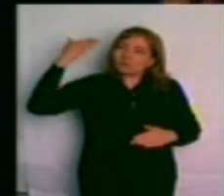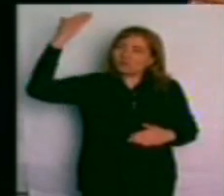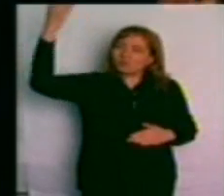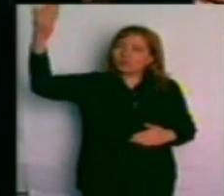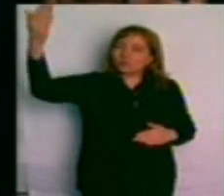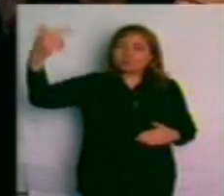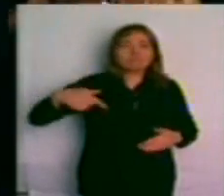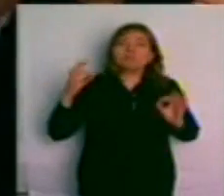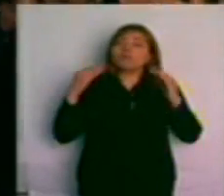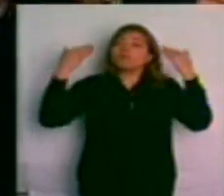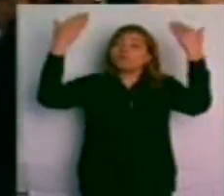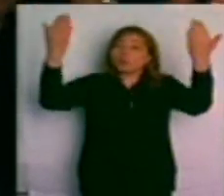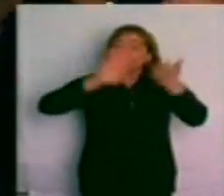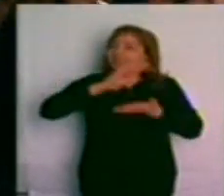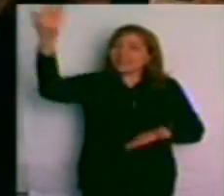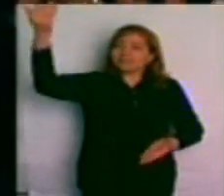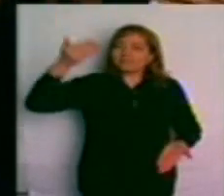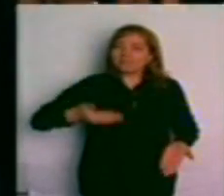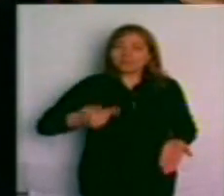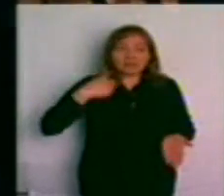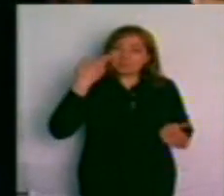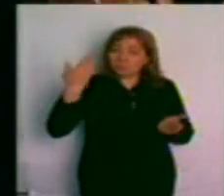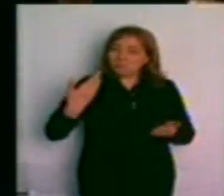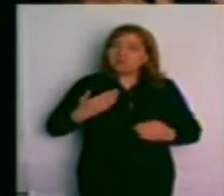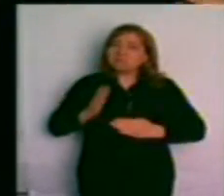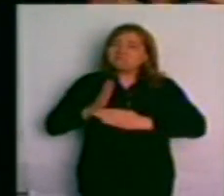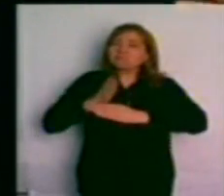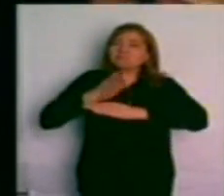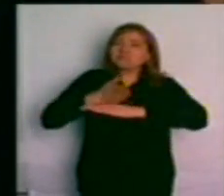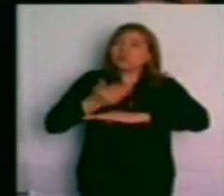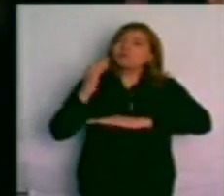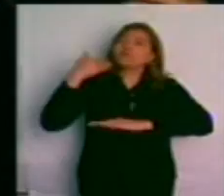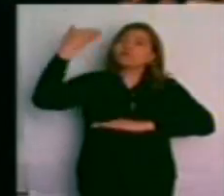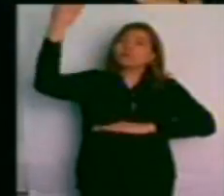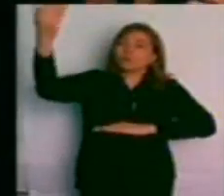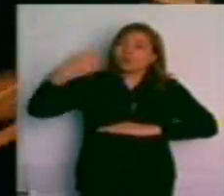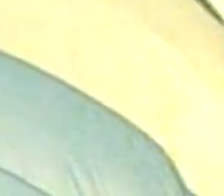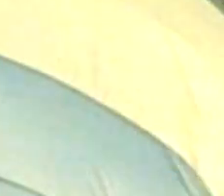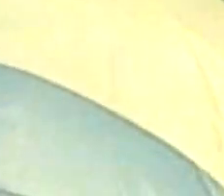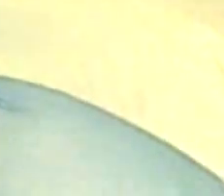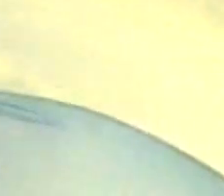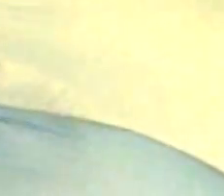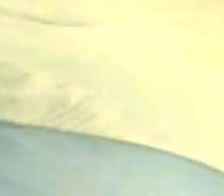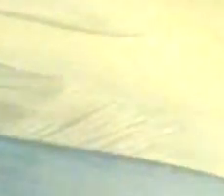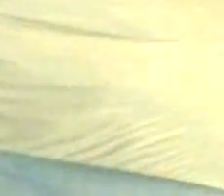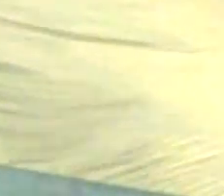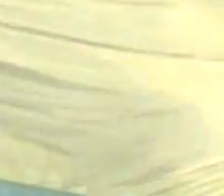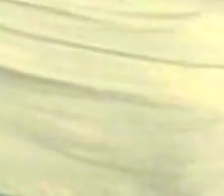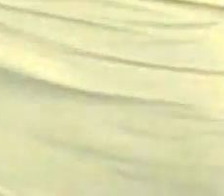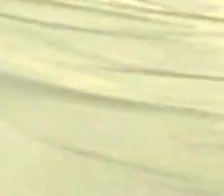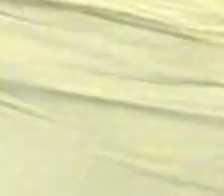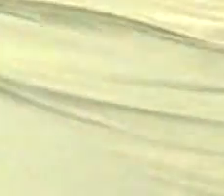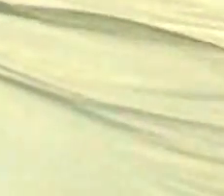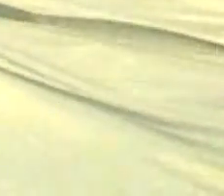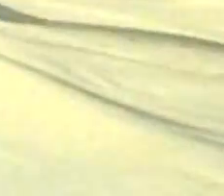que ya ha llegado, de entrar al futuro es también entrar a la vida, gracias. Gracias, conforme a lo establecido por el